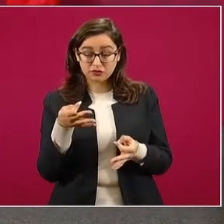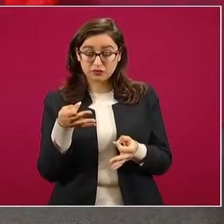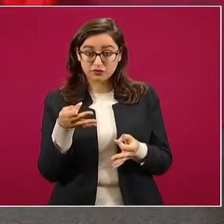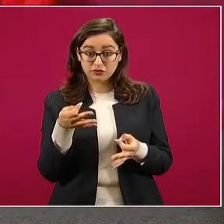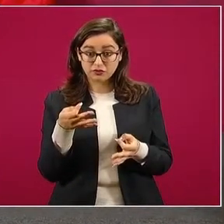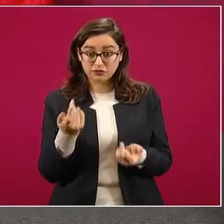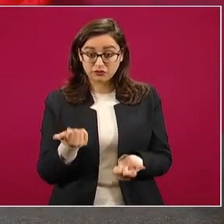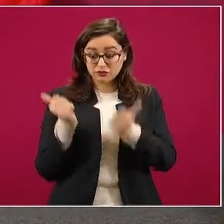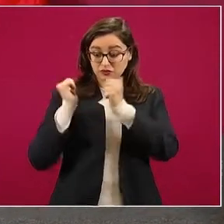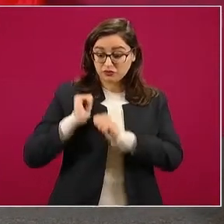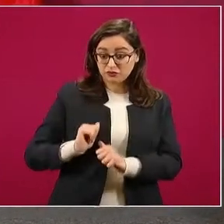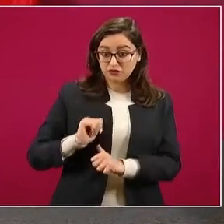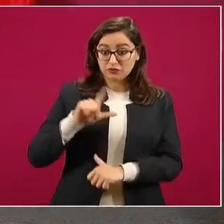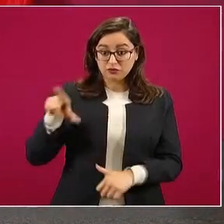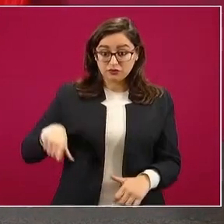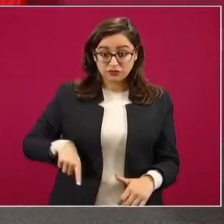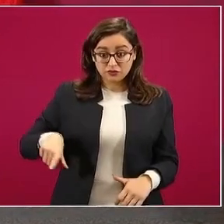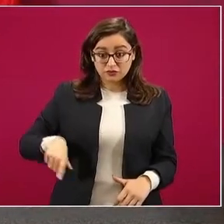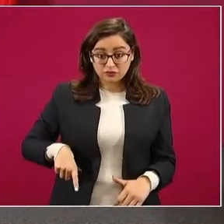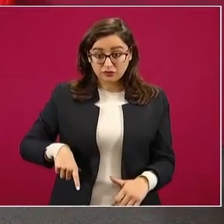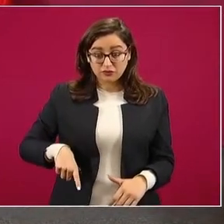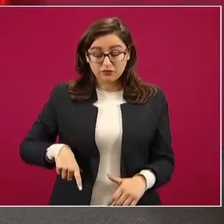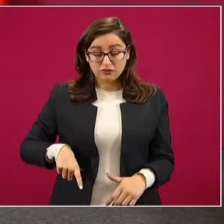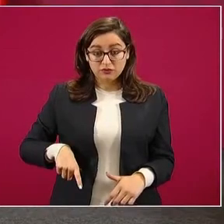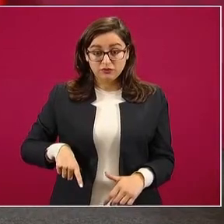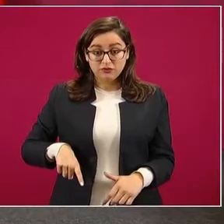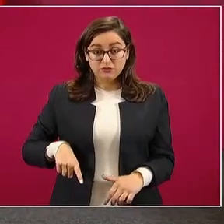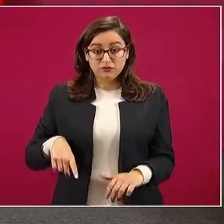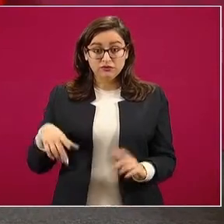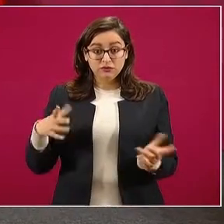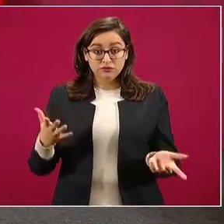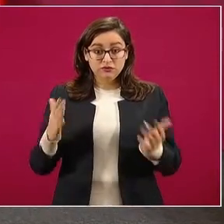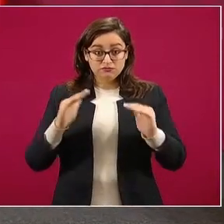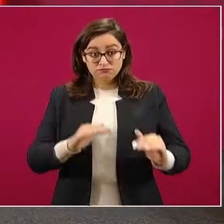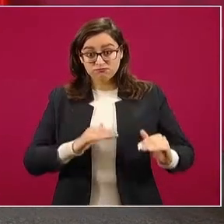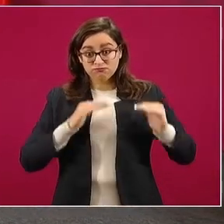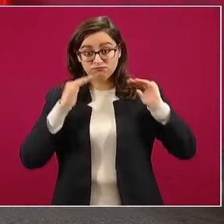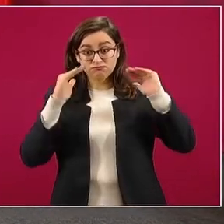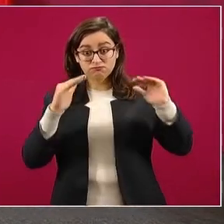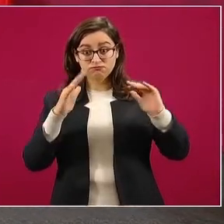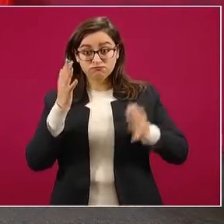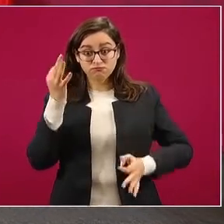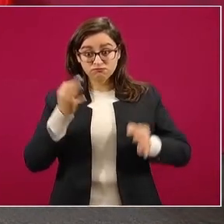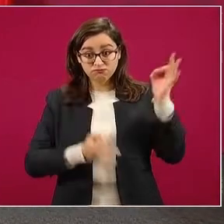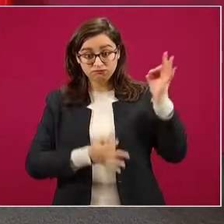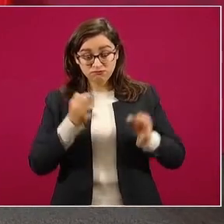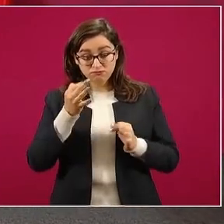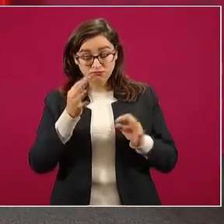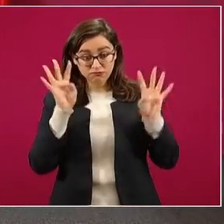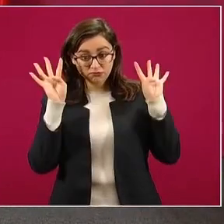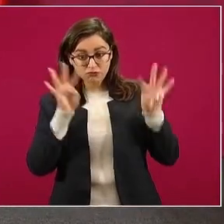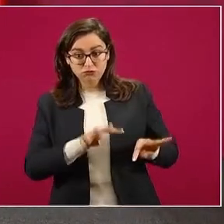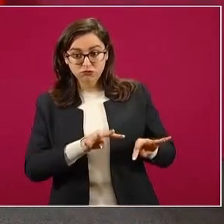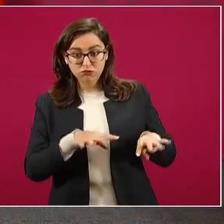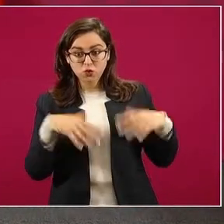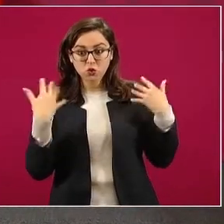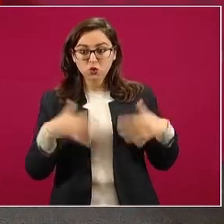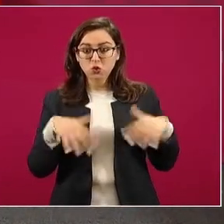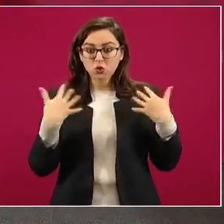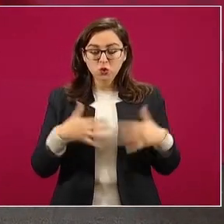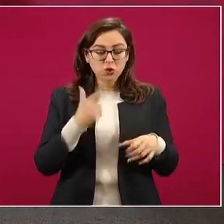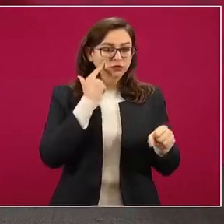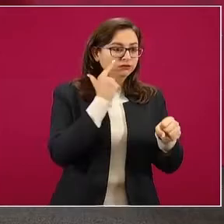autoridades, de altos jerarcas, se está ahora